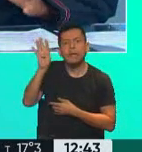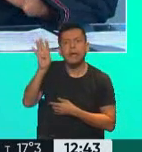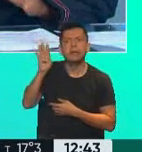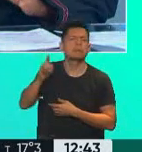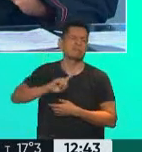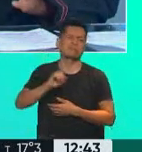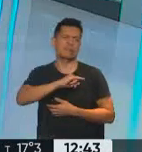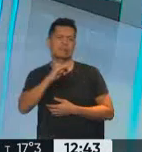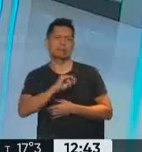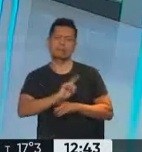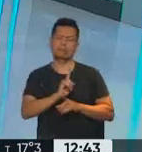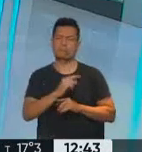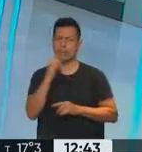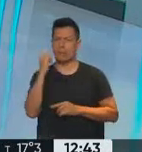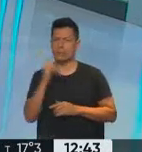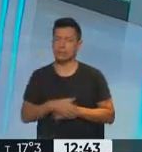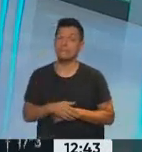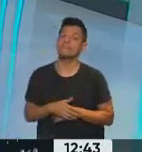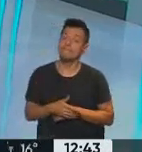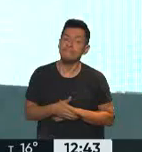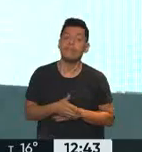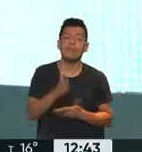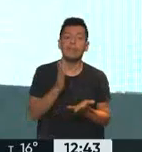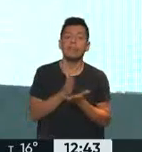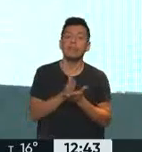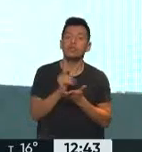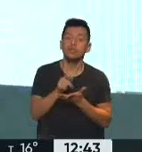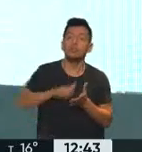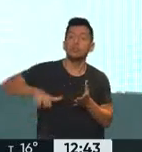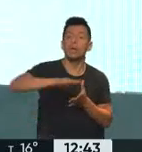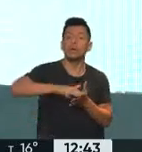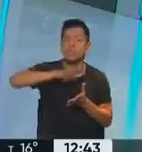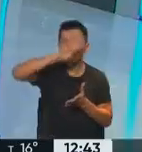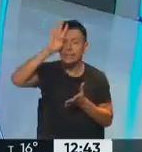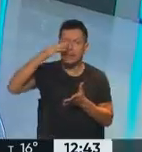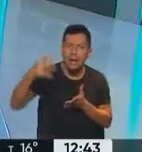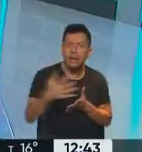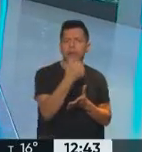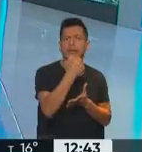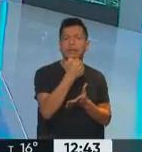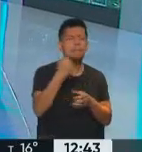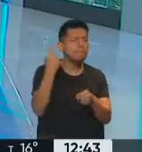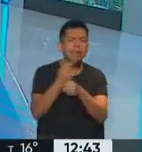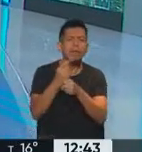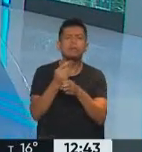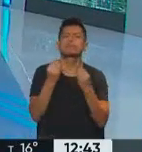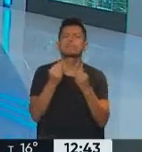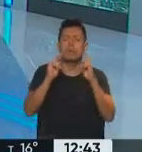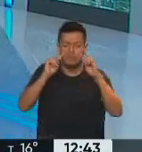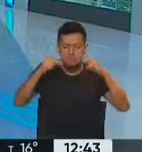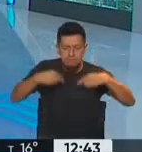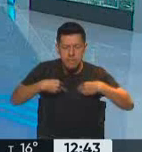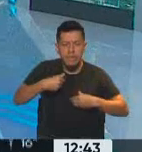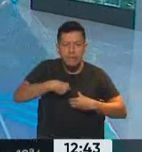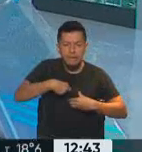bueno. Pero además, Sandra, cuando hablamos de la recuperación de los derechos indígenas, lo primero que tiene que ocurrir es el autorreconocimiento. Sí,